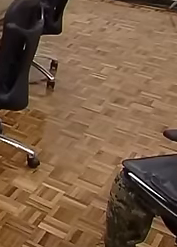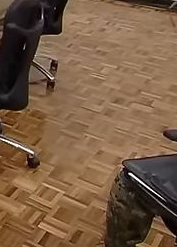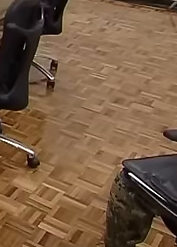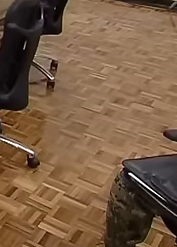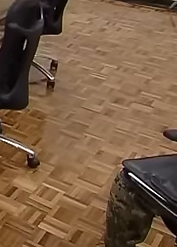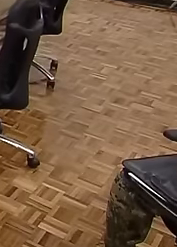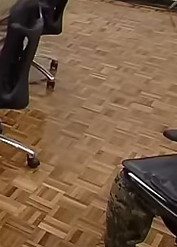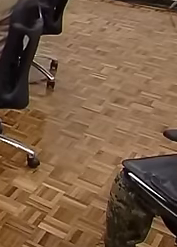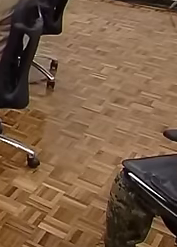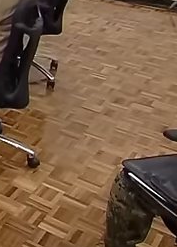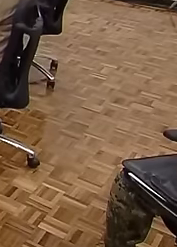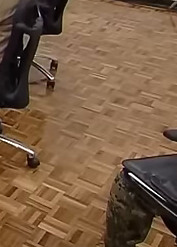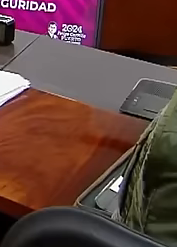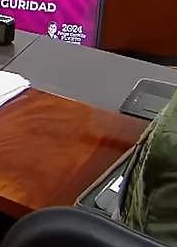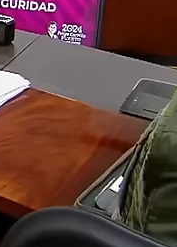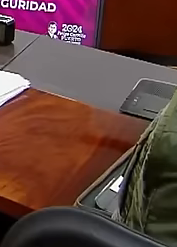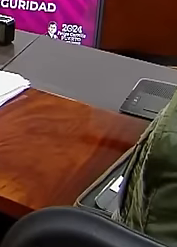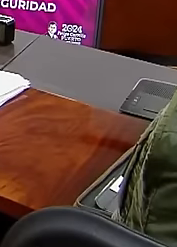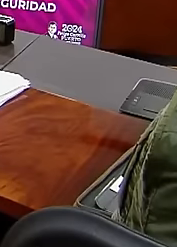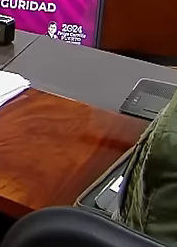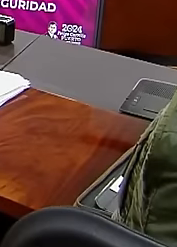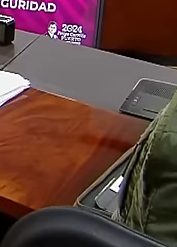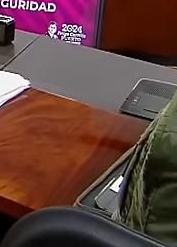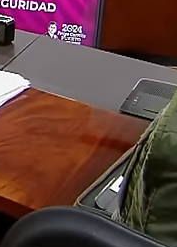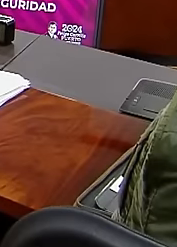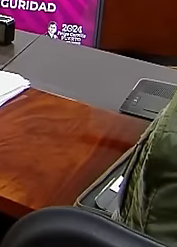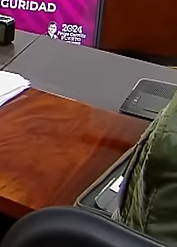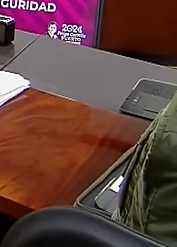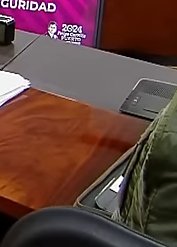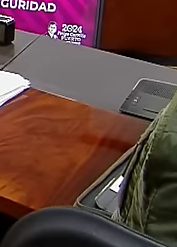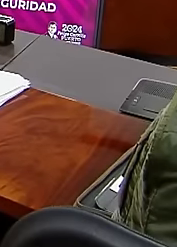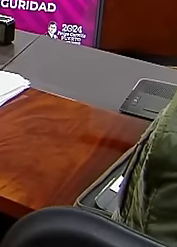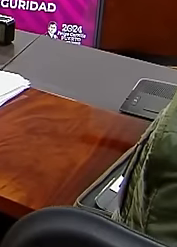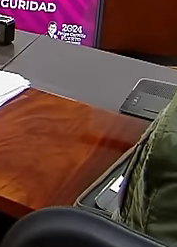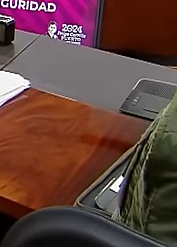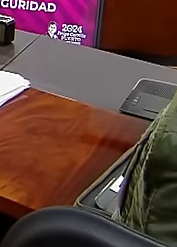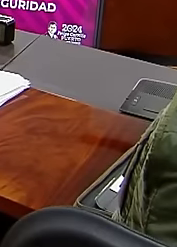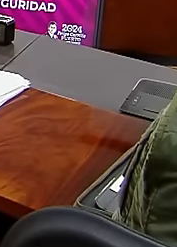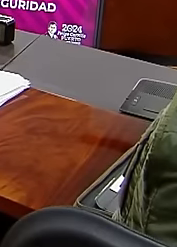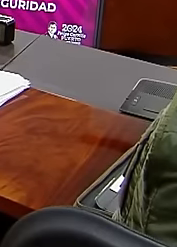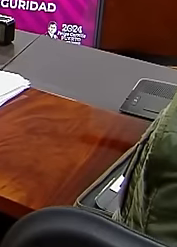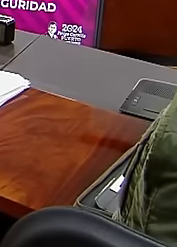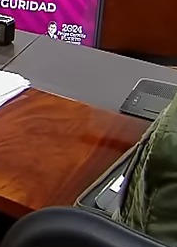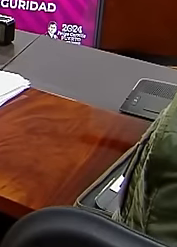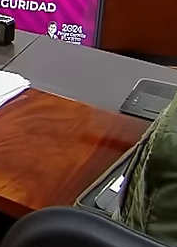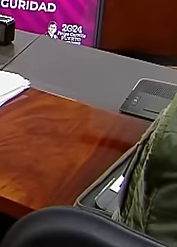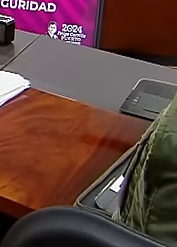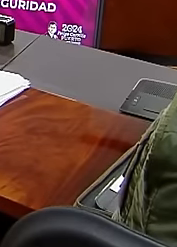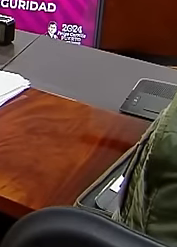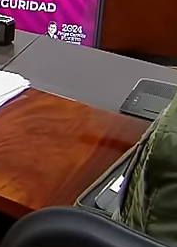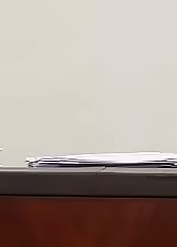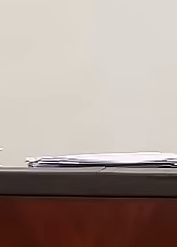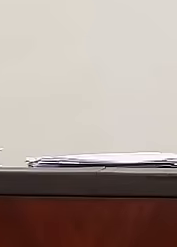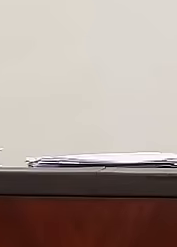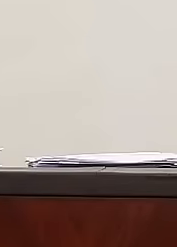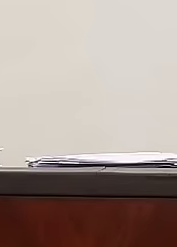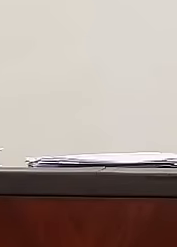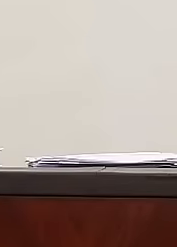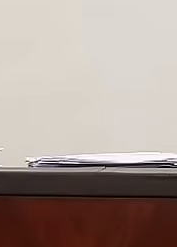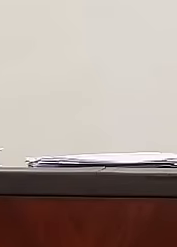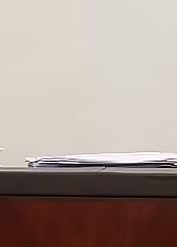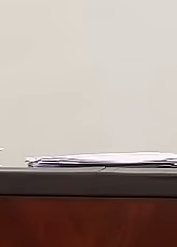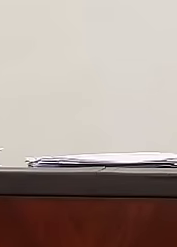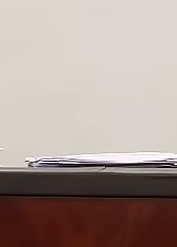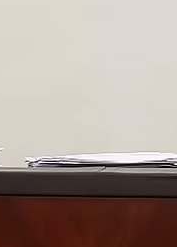Y ahora hay una relación directa, informa